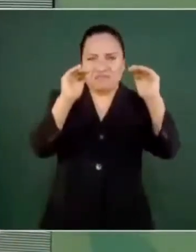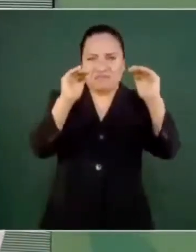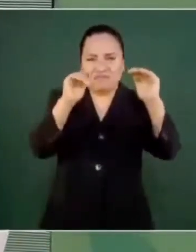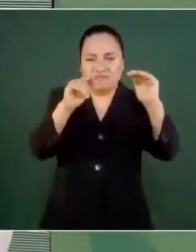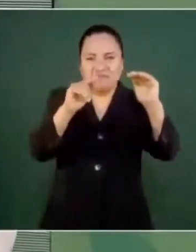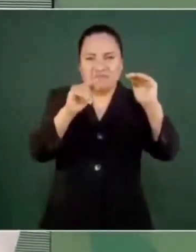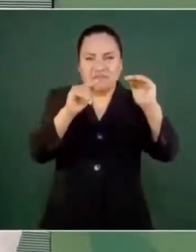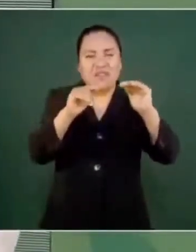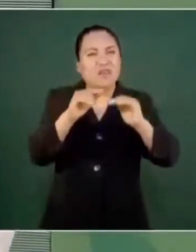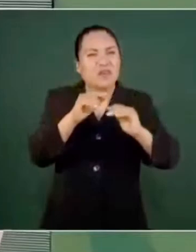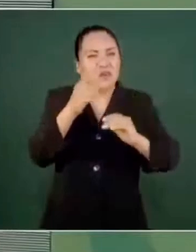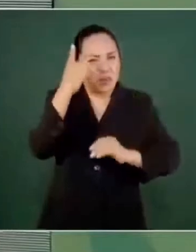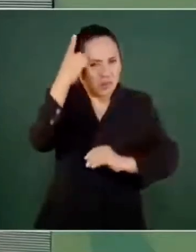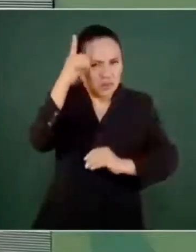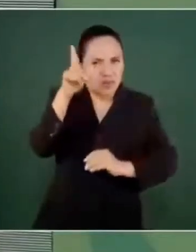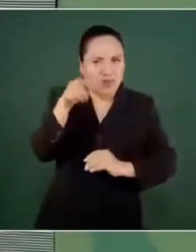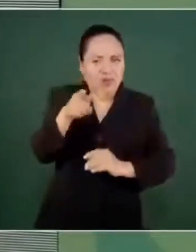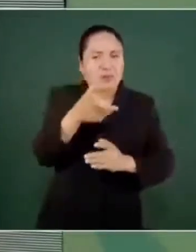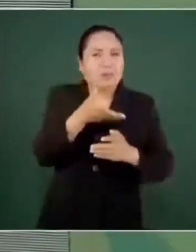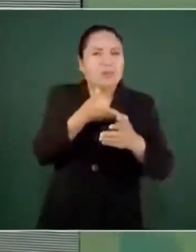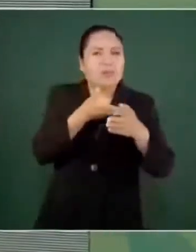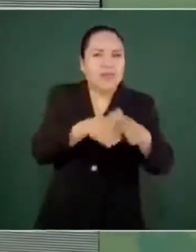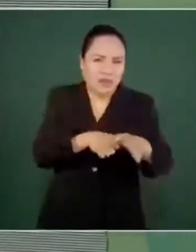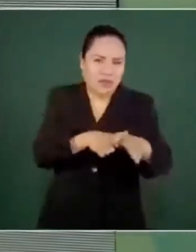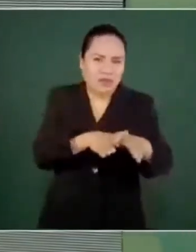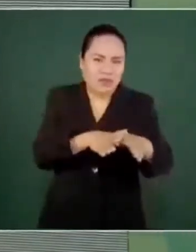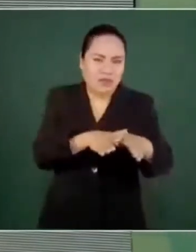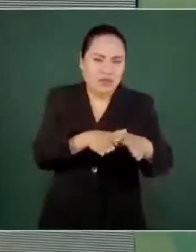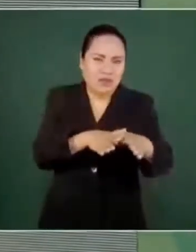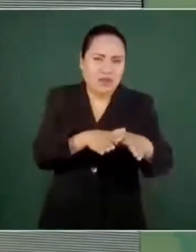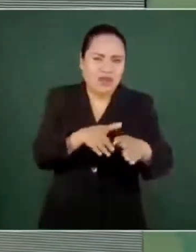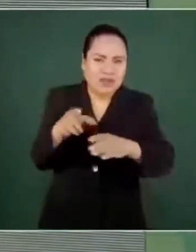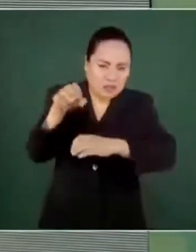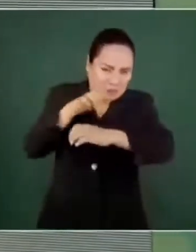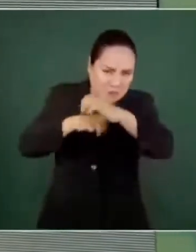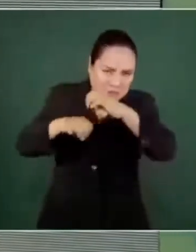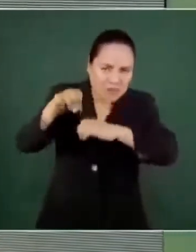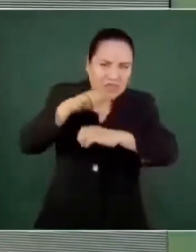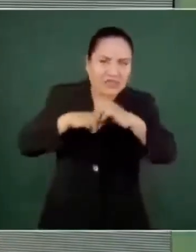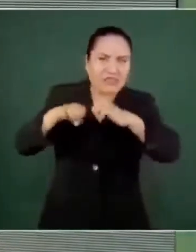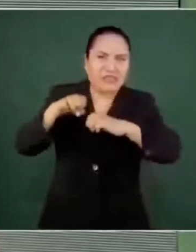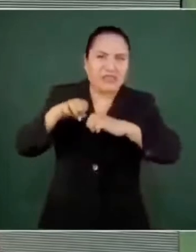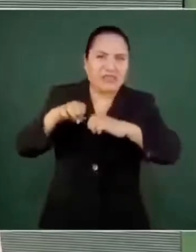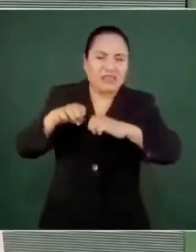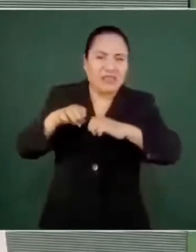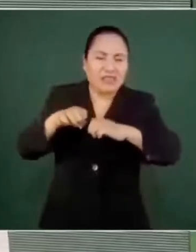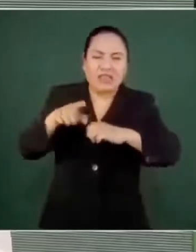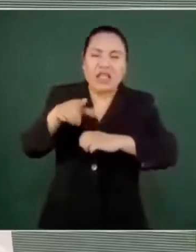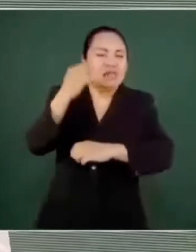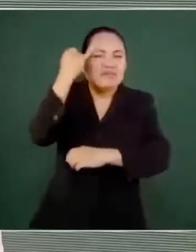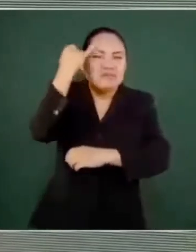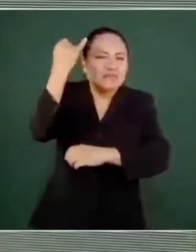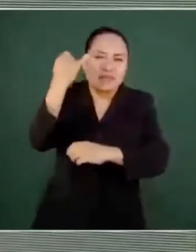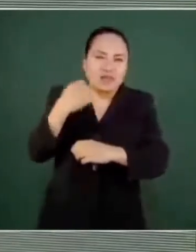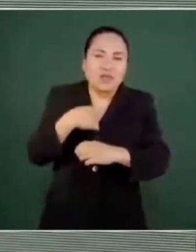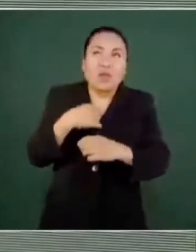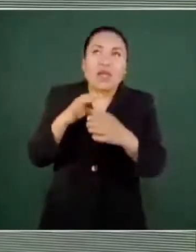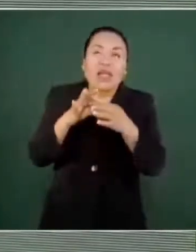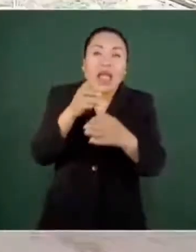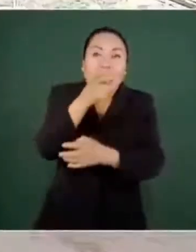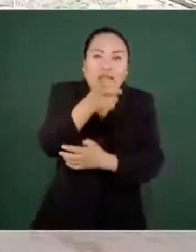más fuertes, las empresas, imaginen cualquiera para no mencionar,